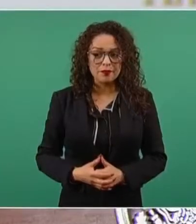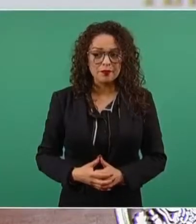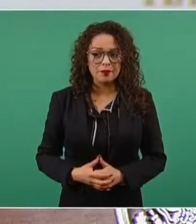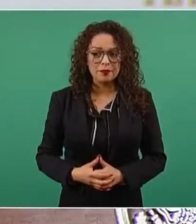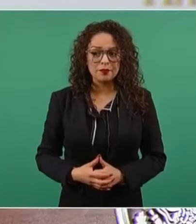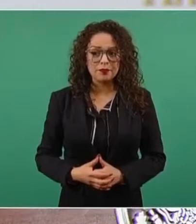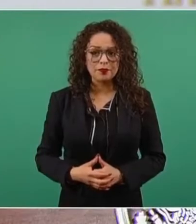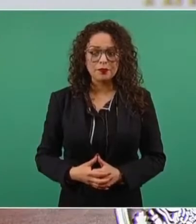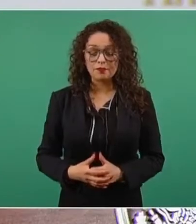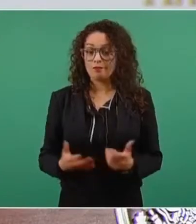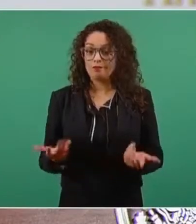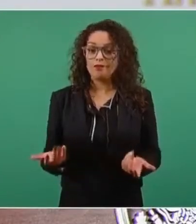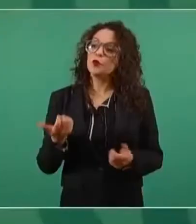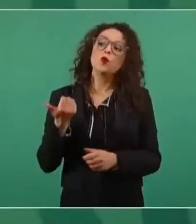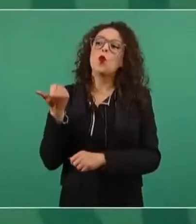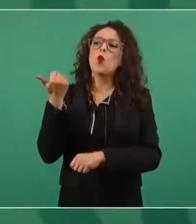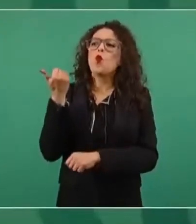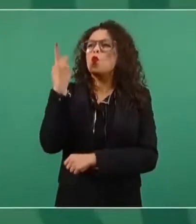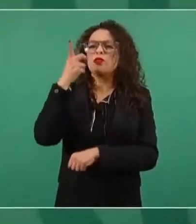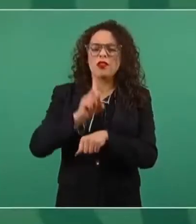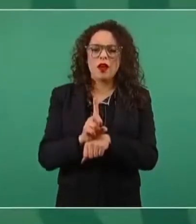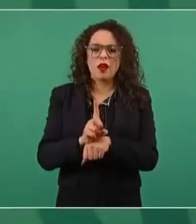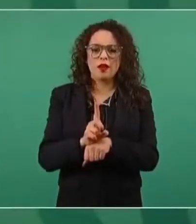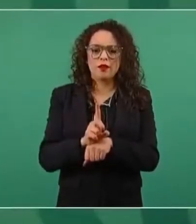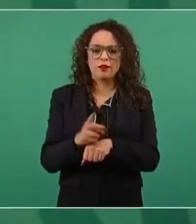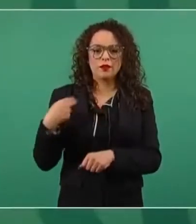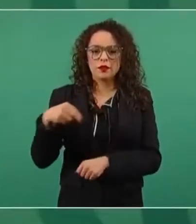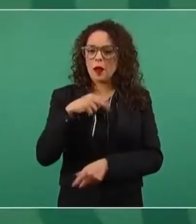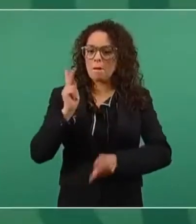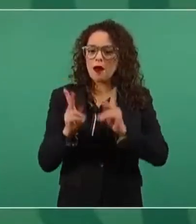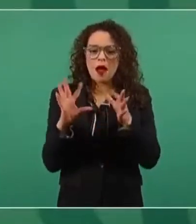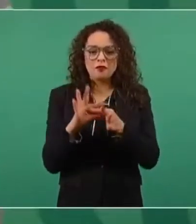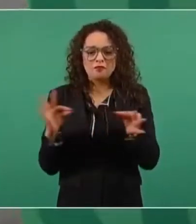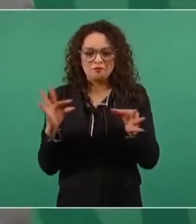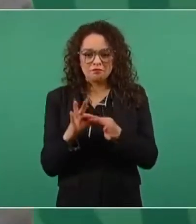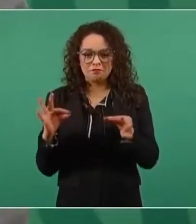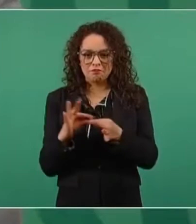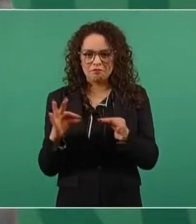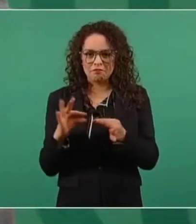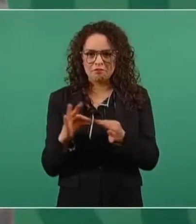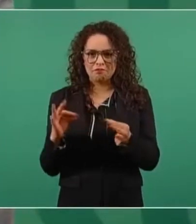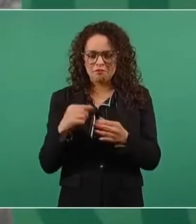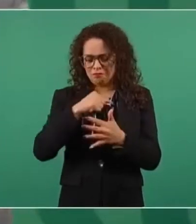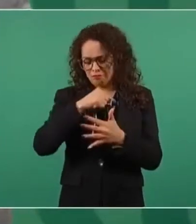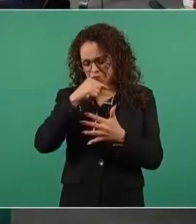los días que contábamos eran como diez